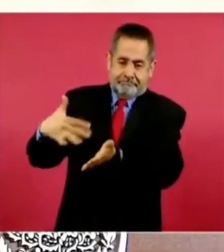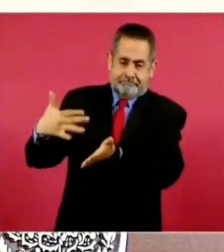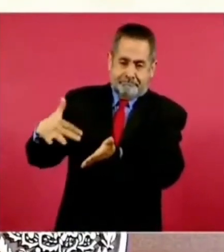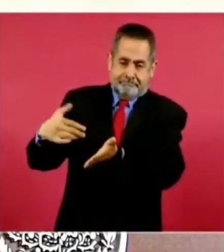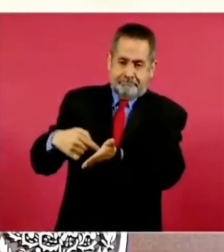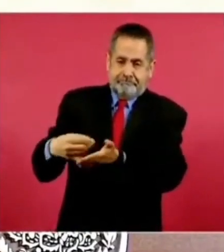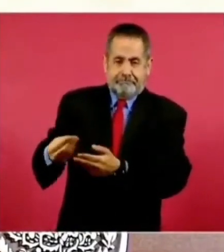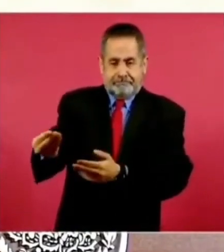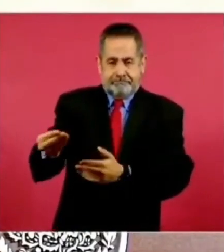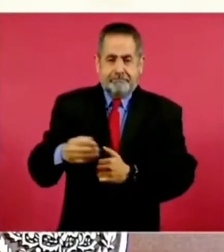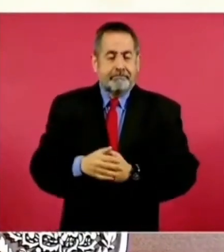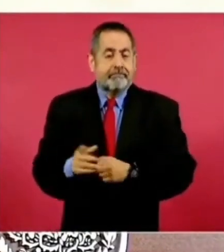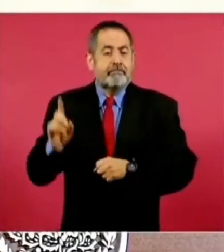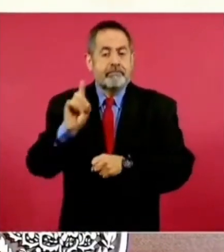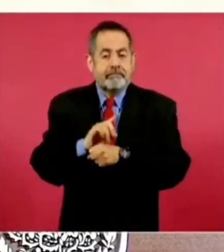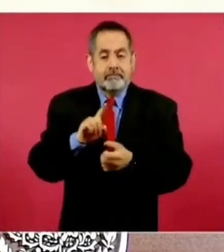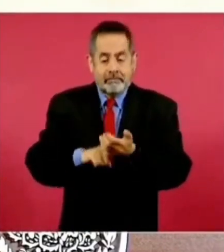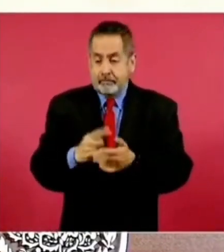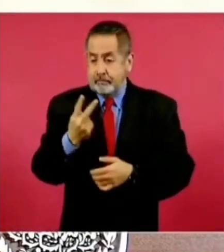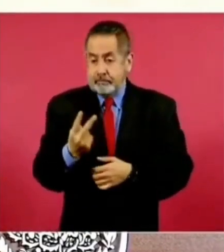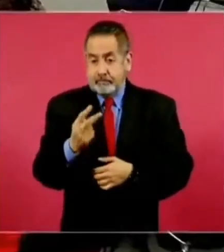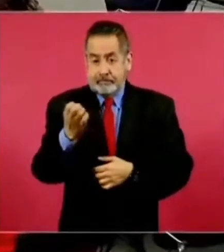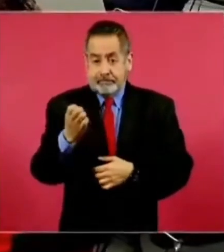ya el día 2 lo entrego,